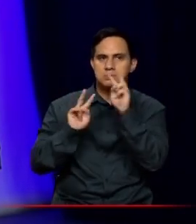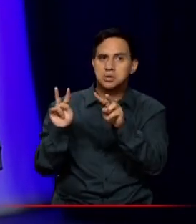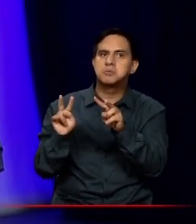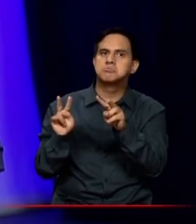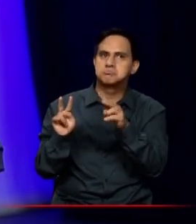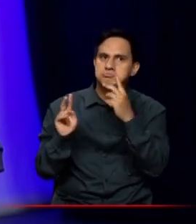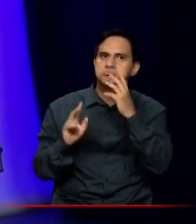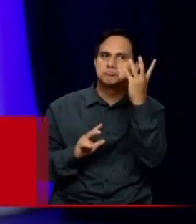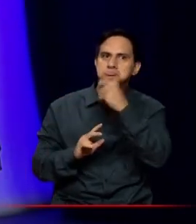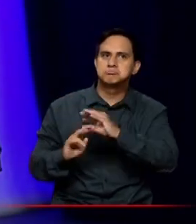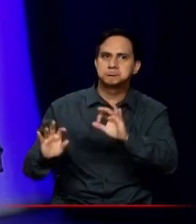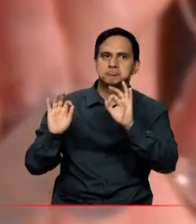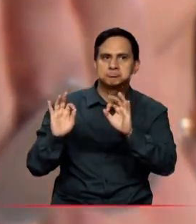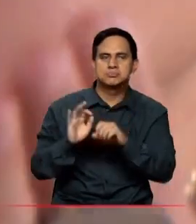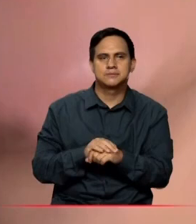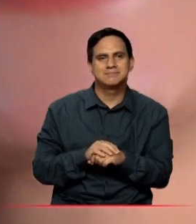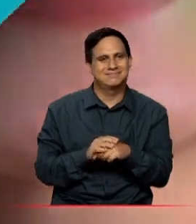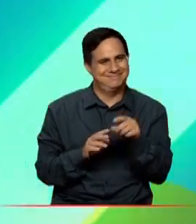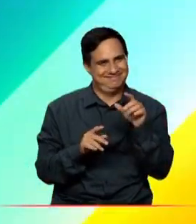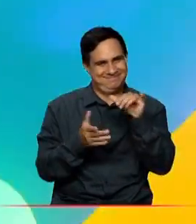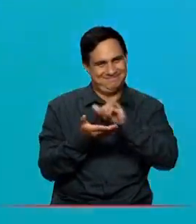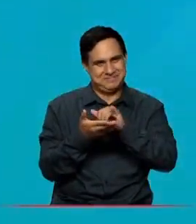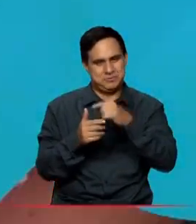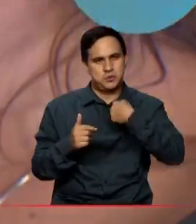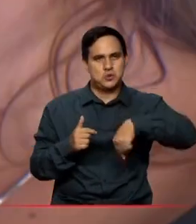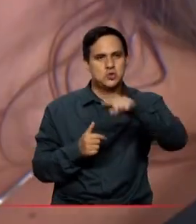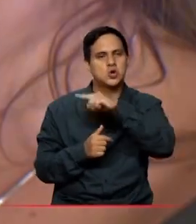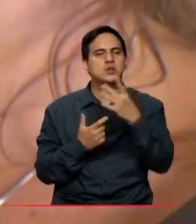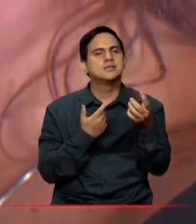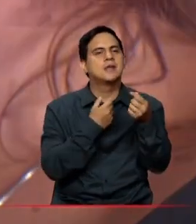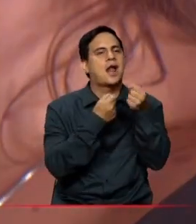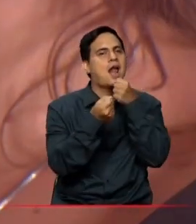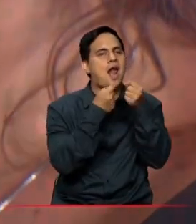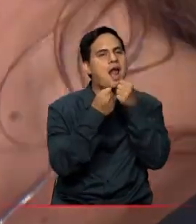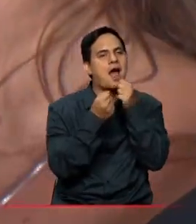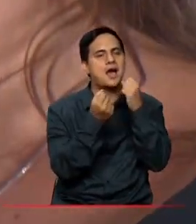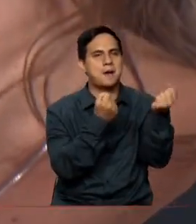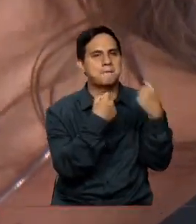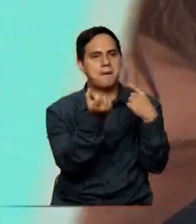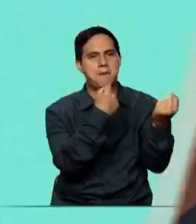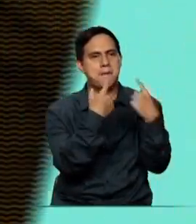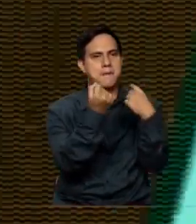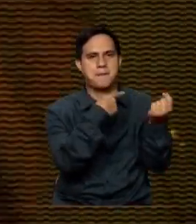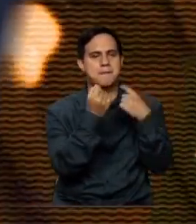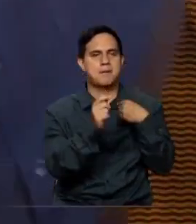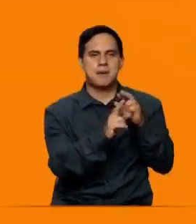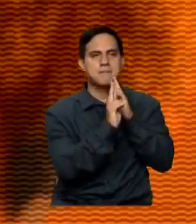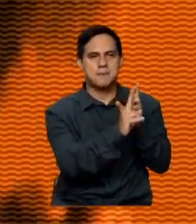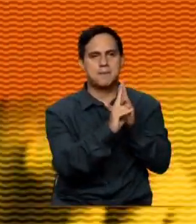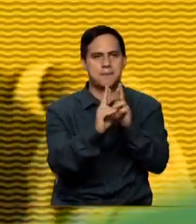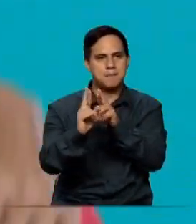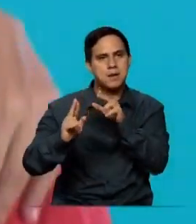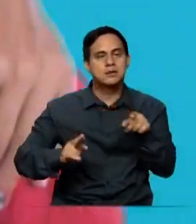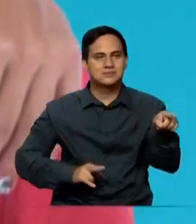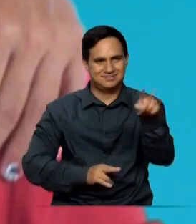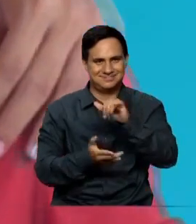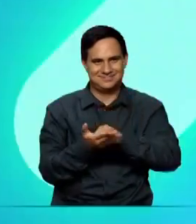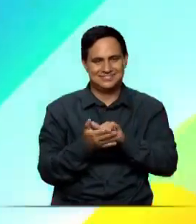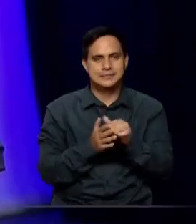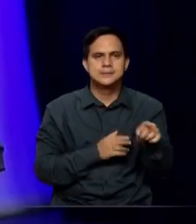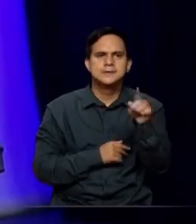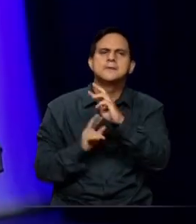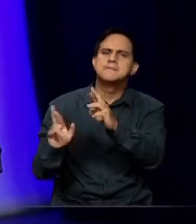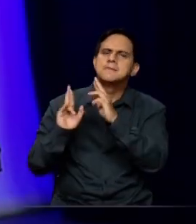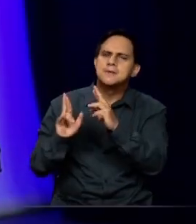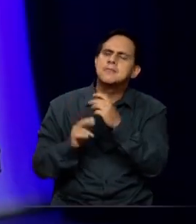aceptación se ven cuando, al terminar la rueda de prensa, todos con sus inquietudes llegaron a querer saber más sobre el programa, de tal manera